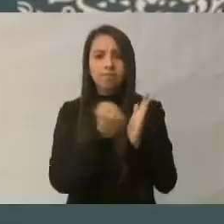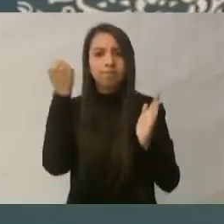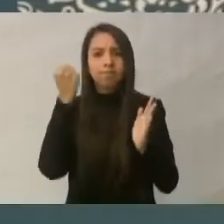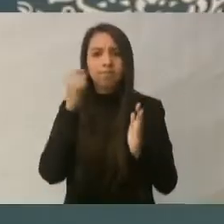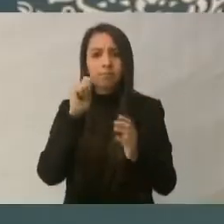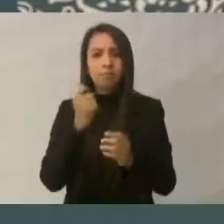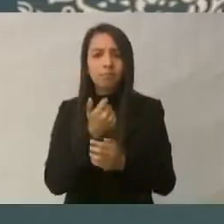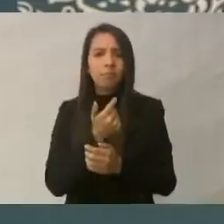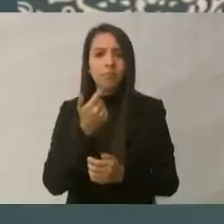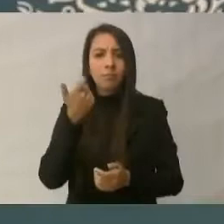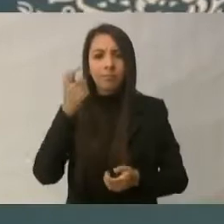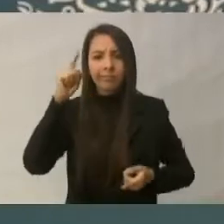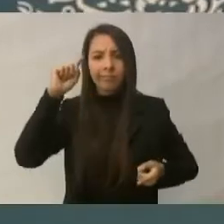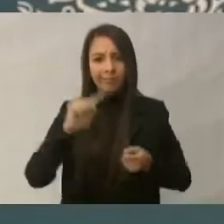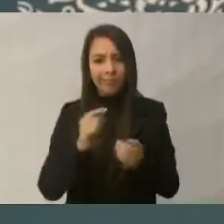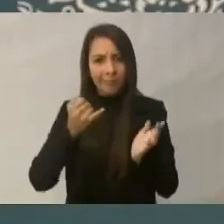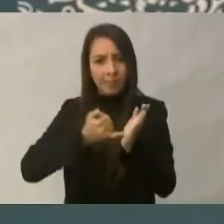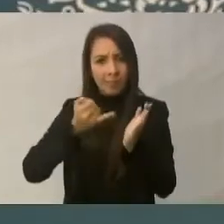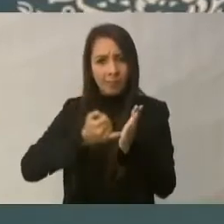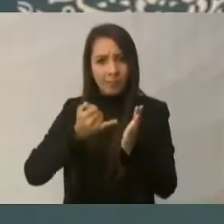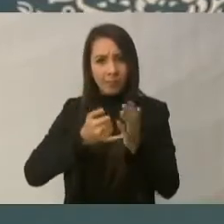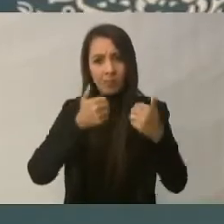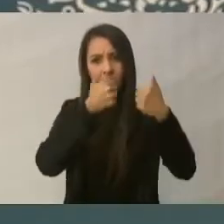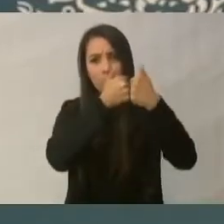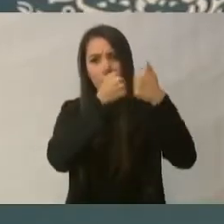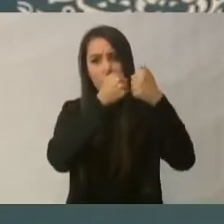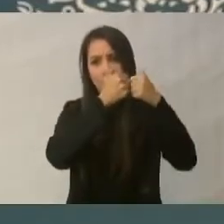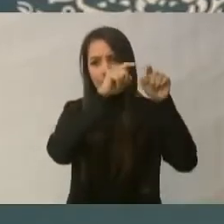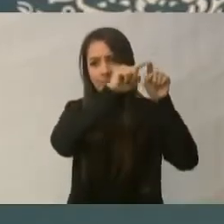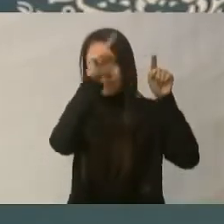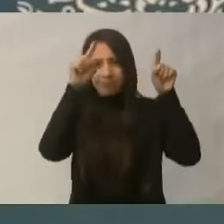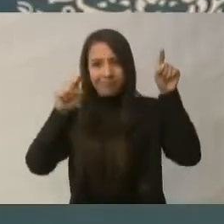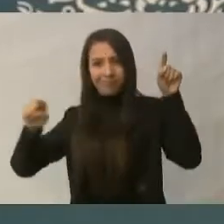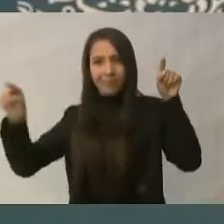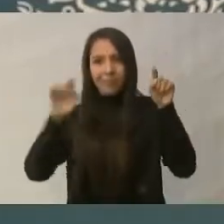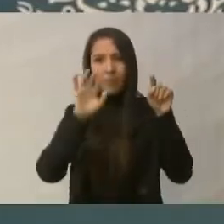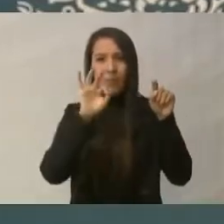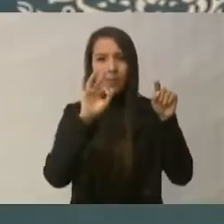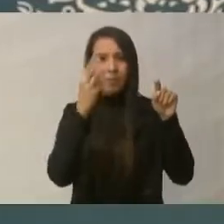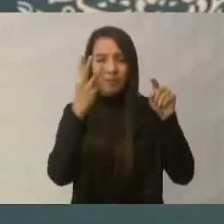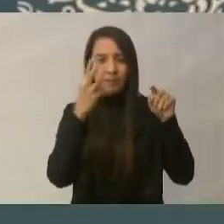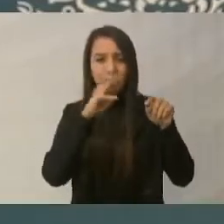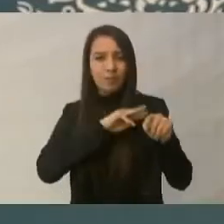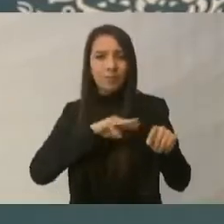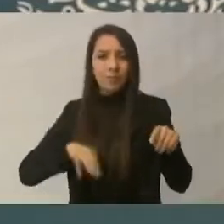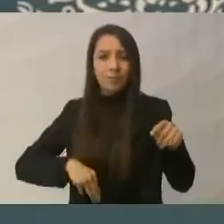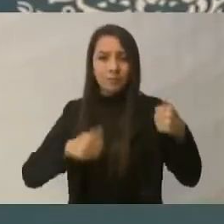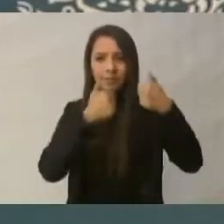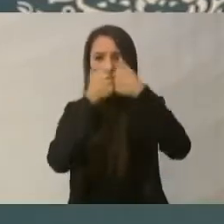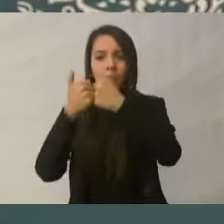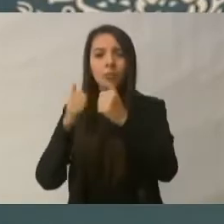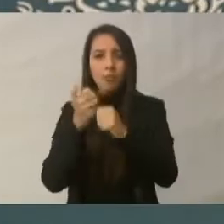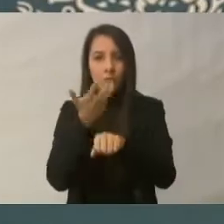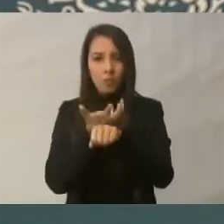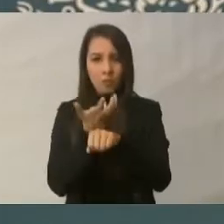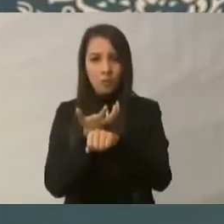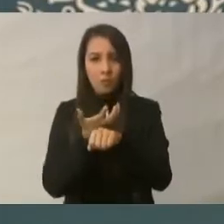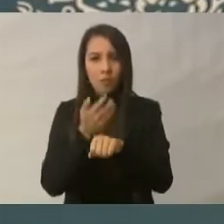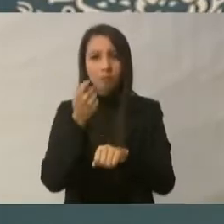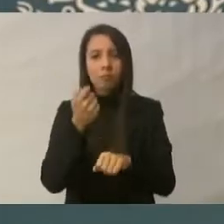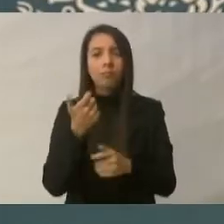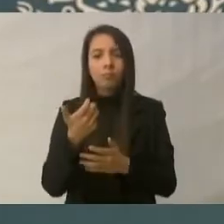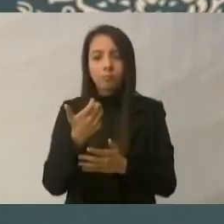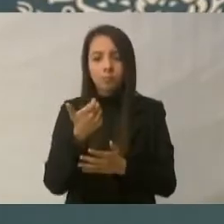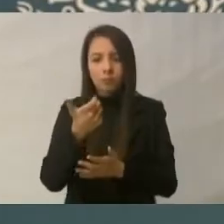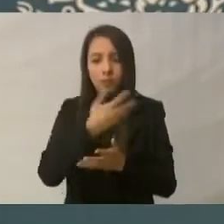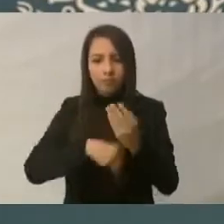43 municipios de los seis estados que comprende la frontera con Estados Unidos. Mejorar las remuneraciones y